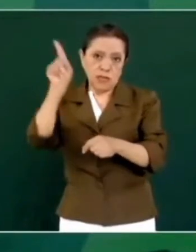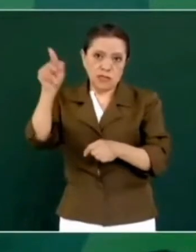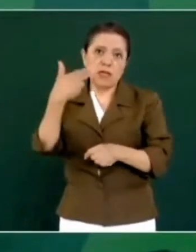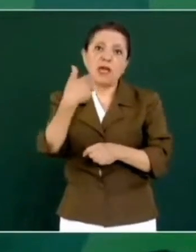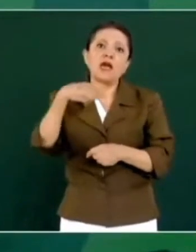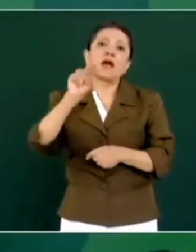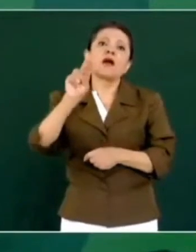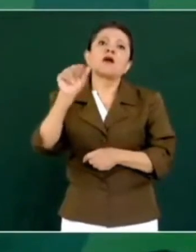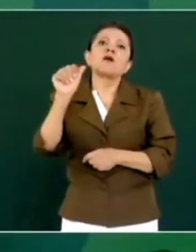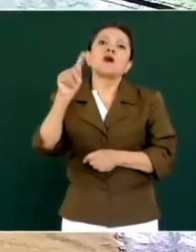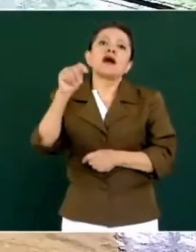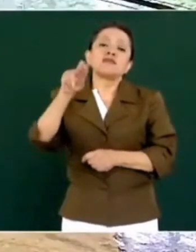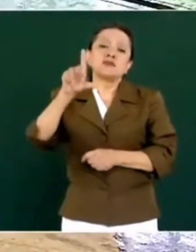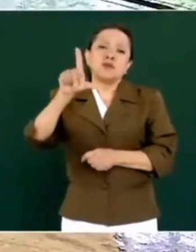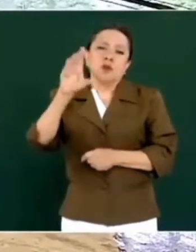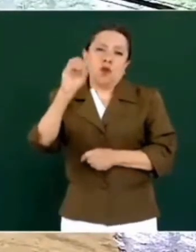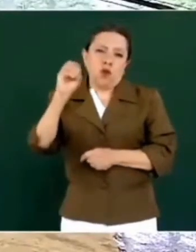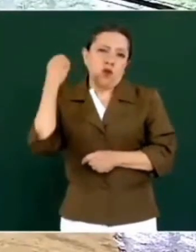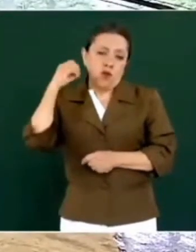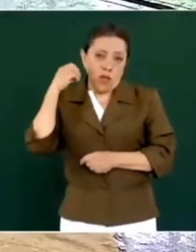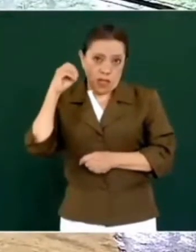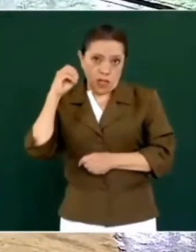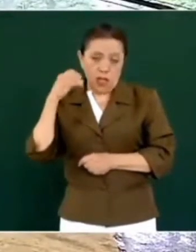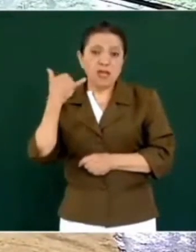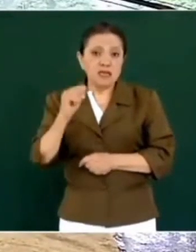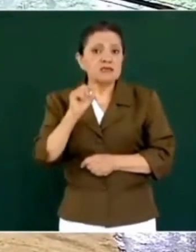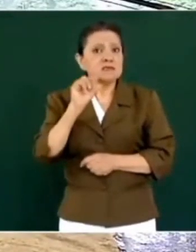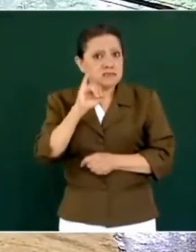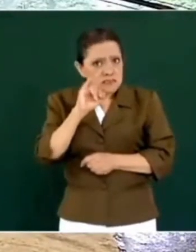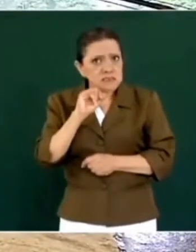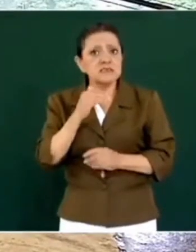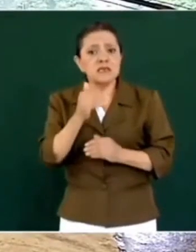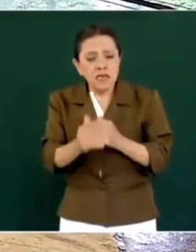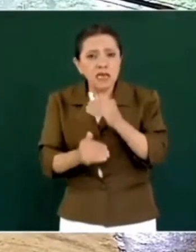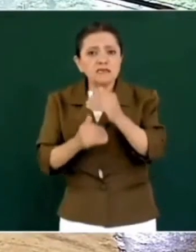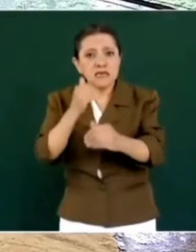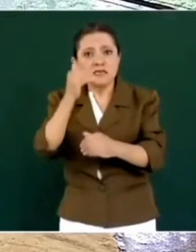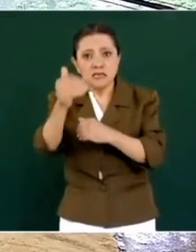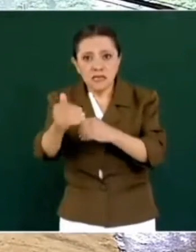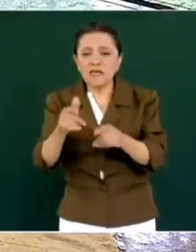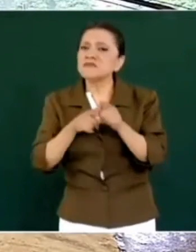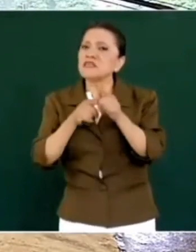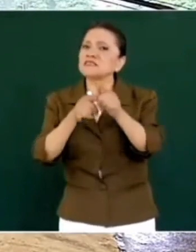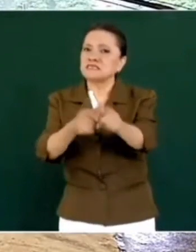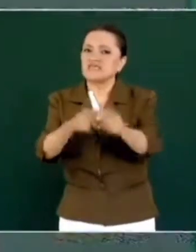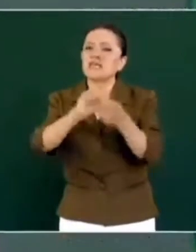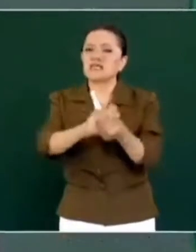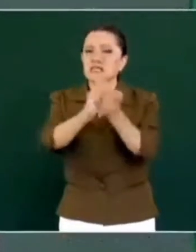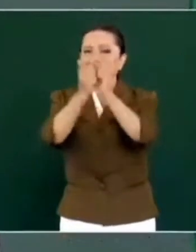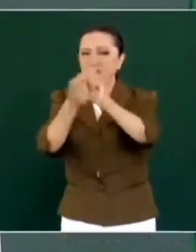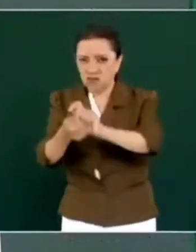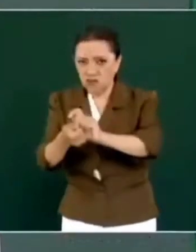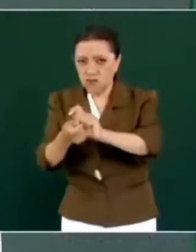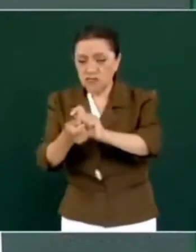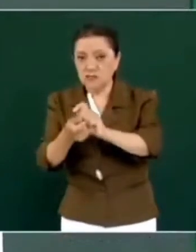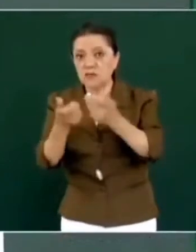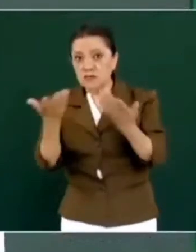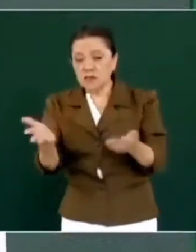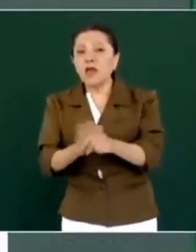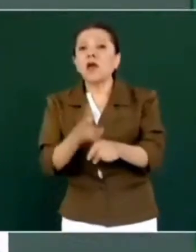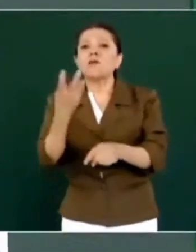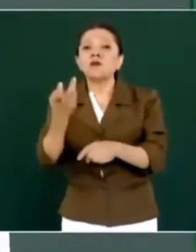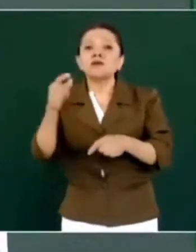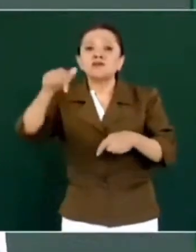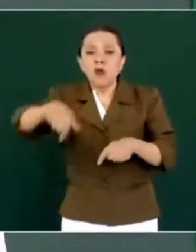y que vamos hacia adelante continúa la transformación entonces eh en el caso